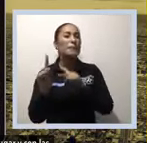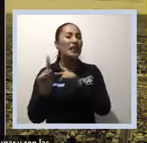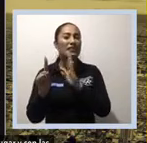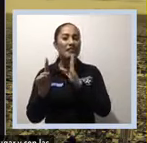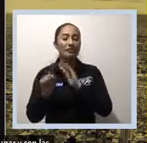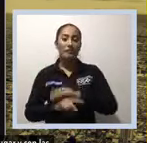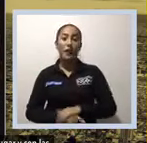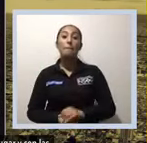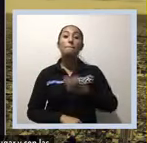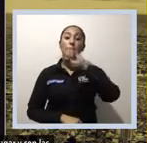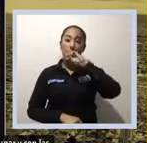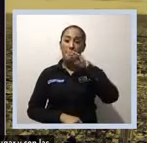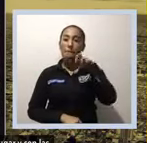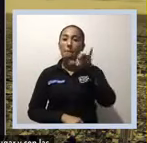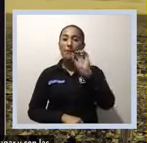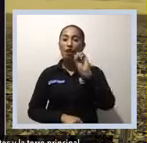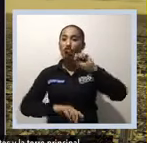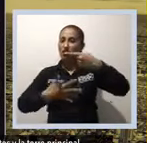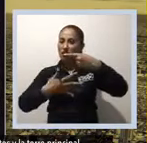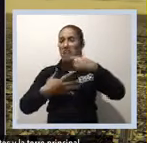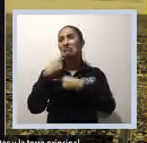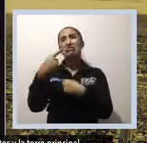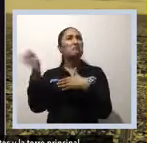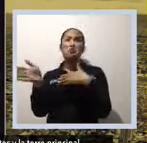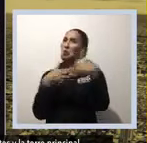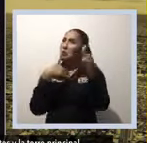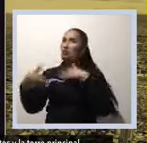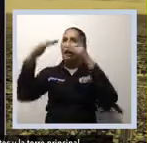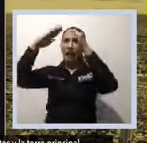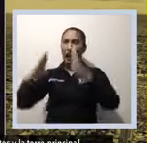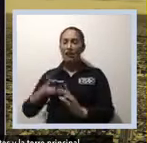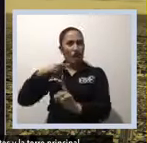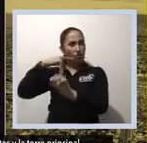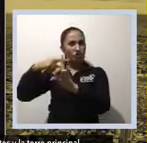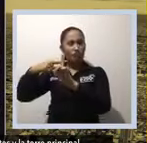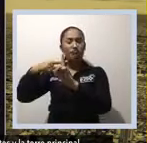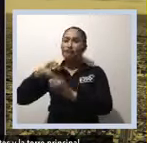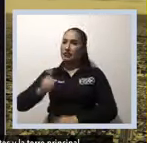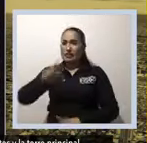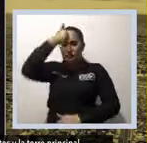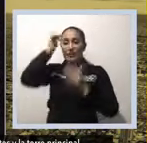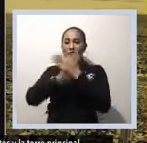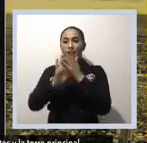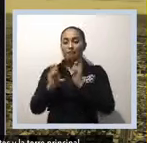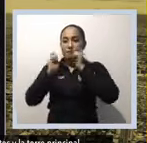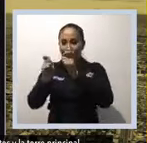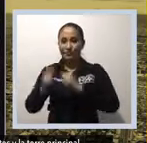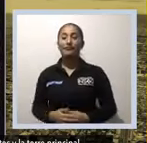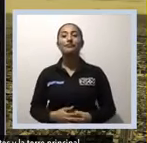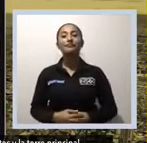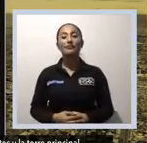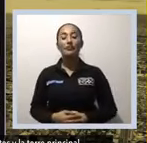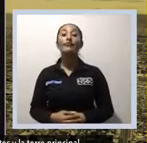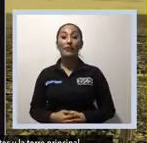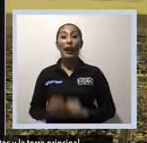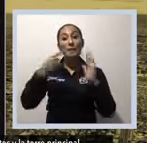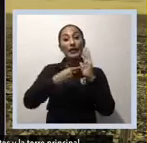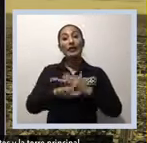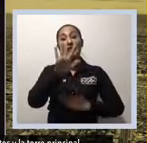entre 1590 y 1678 se termina la Capilla Mayor, los arcos cubiertos y la Torre Principal.